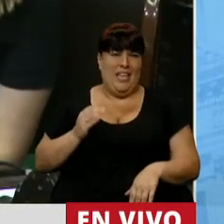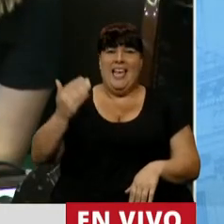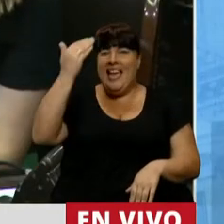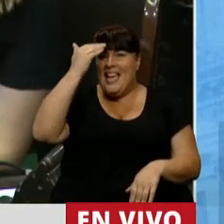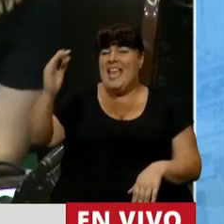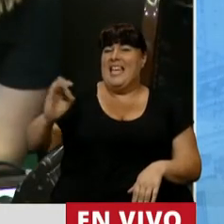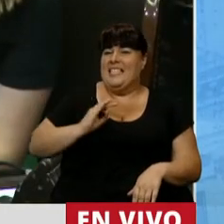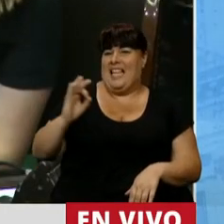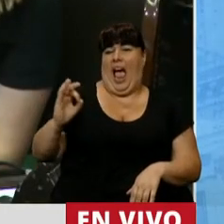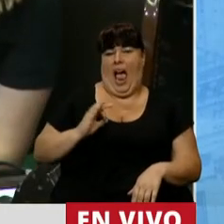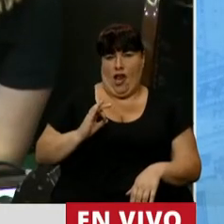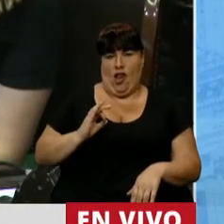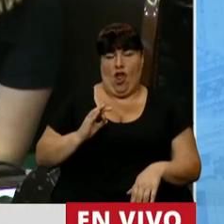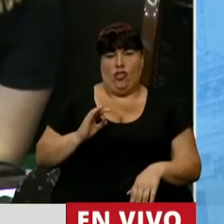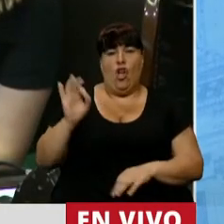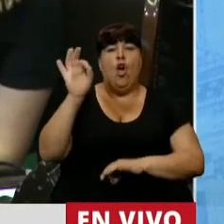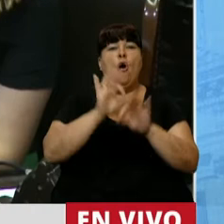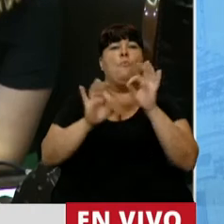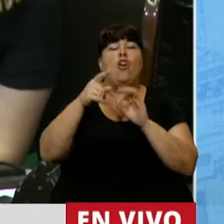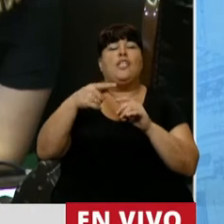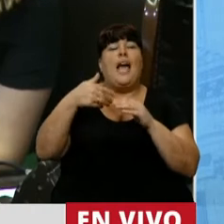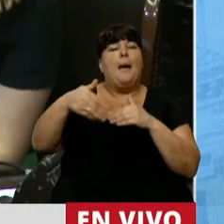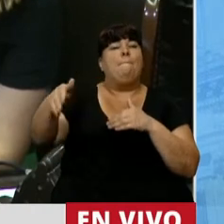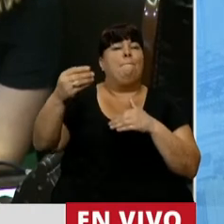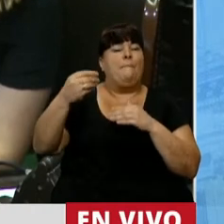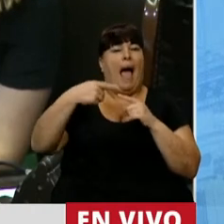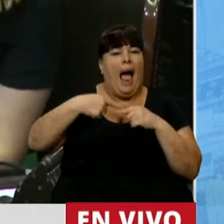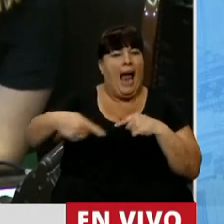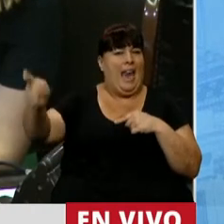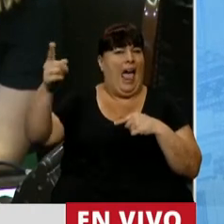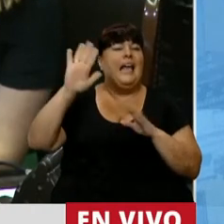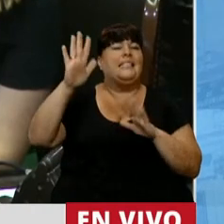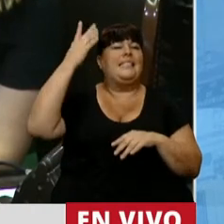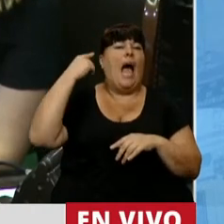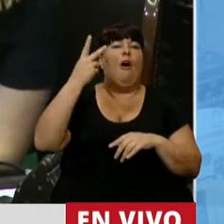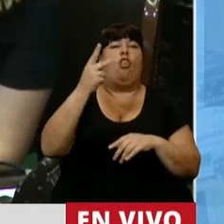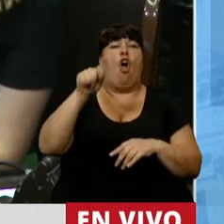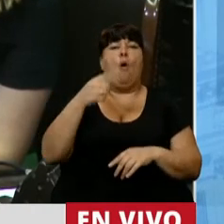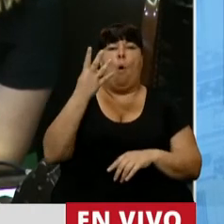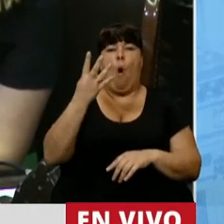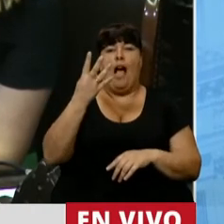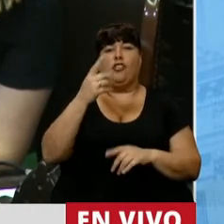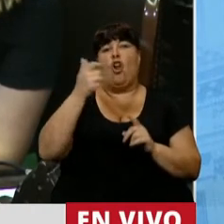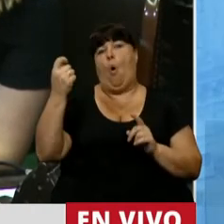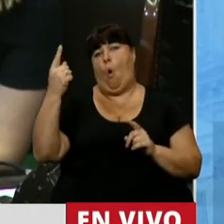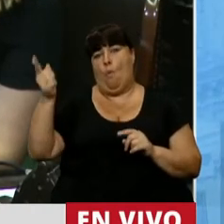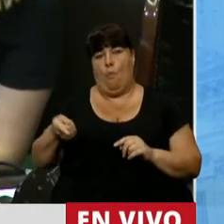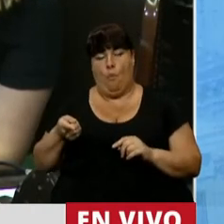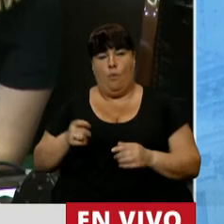15 años la tasa de sostenibilidad era de 2,4 a 1